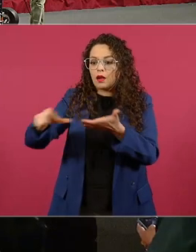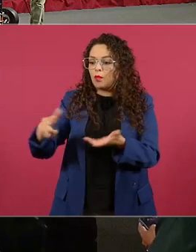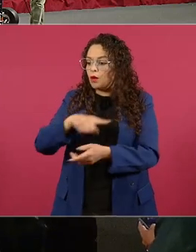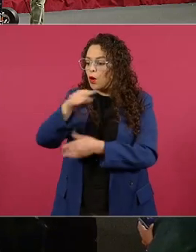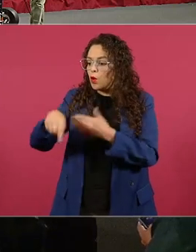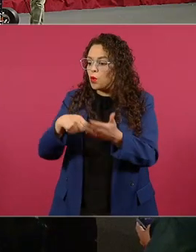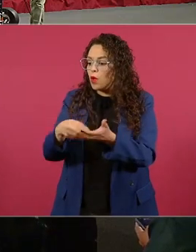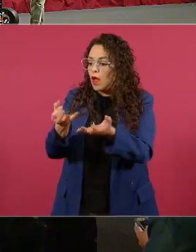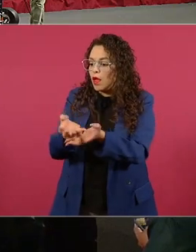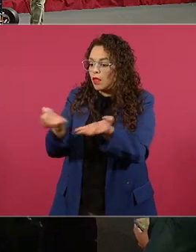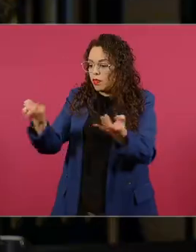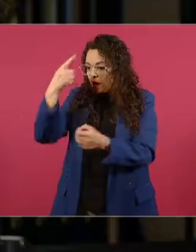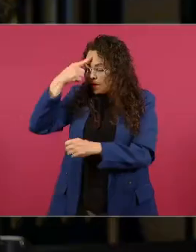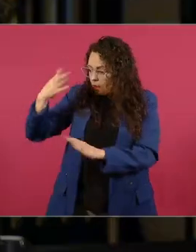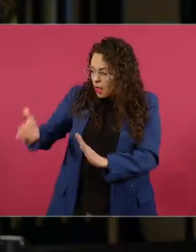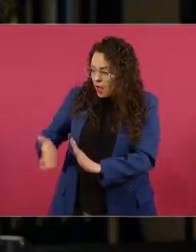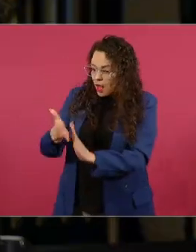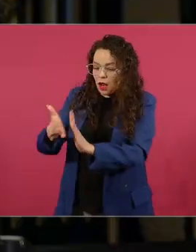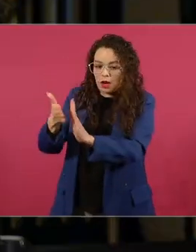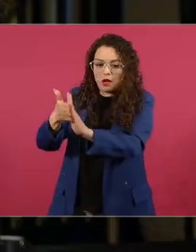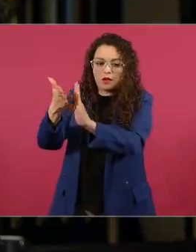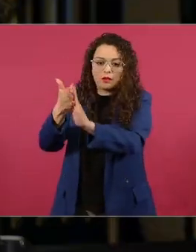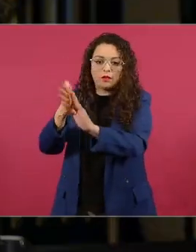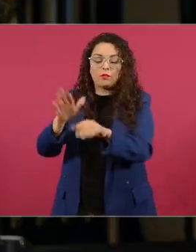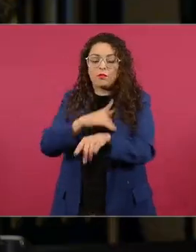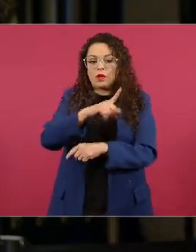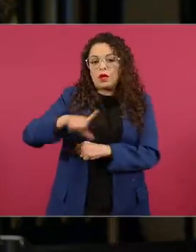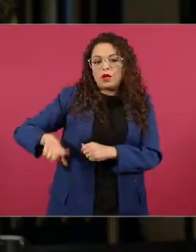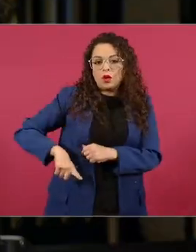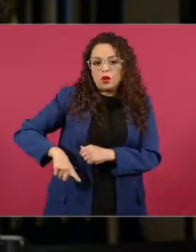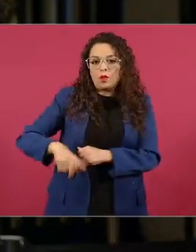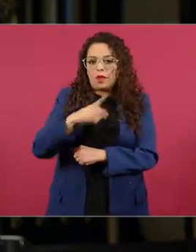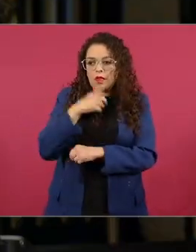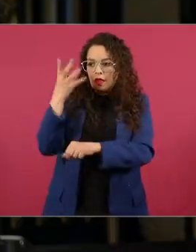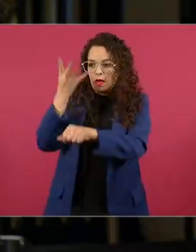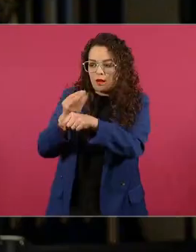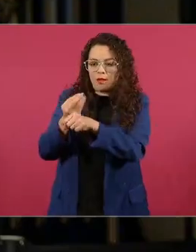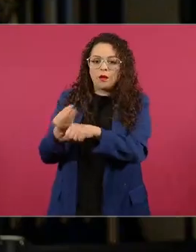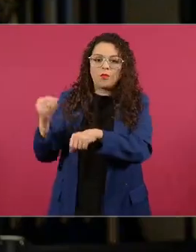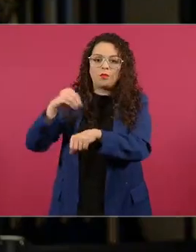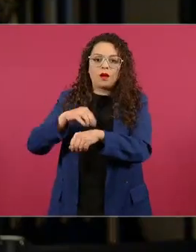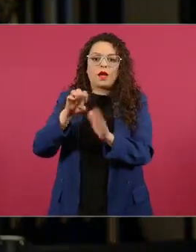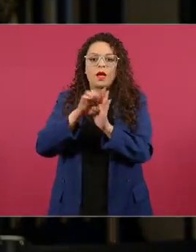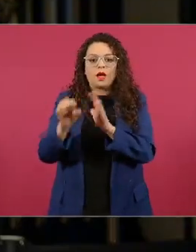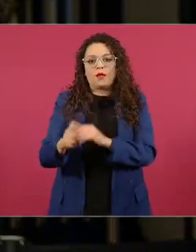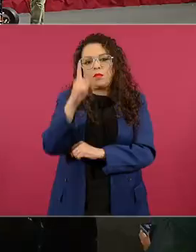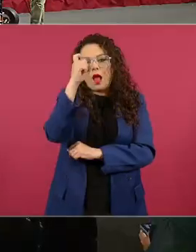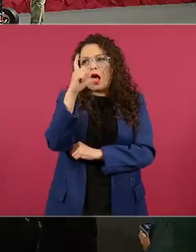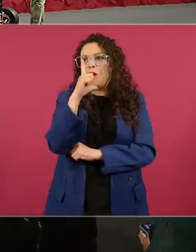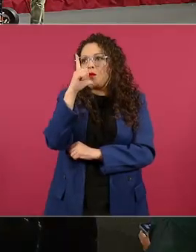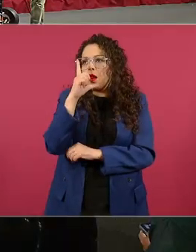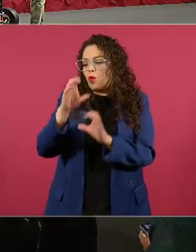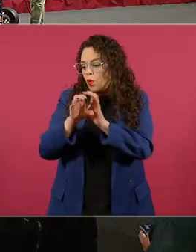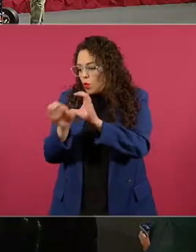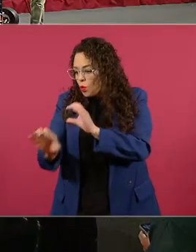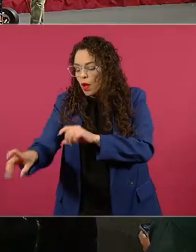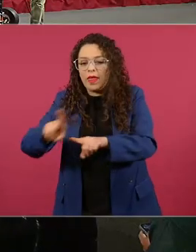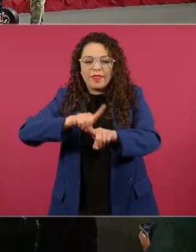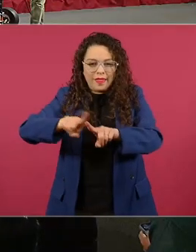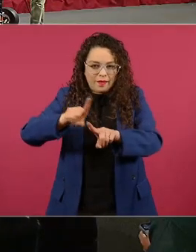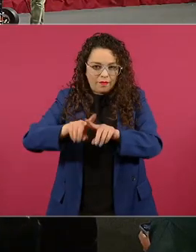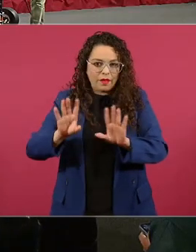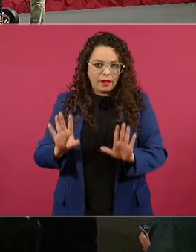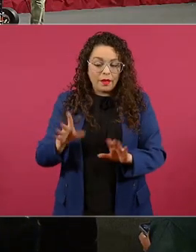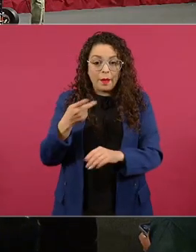bueno que ya los estados les proveyeran de servicios que los municipios trabajaran ahí con la cuestión pero si es un tema